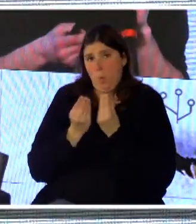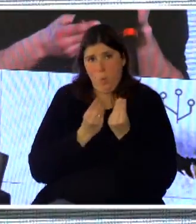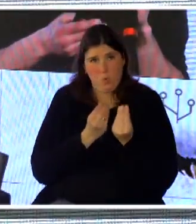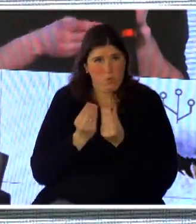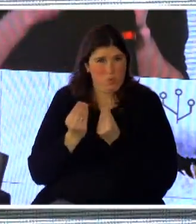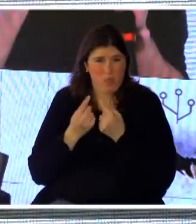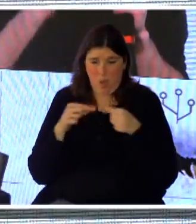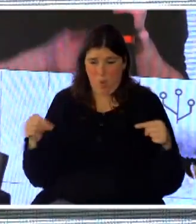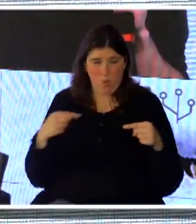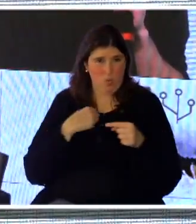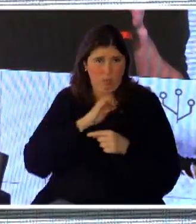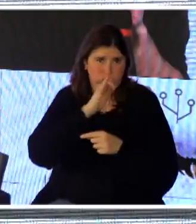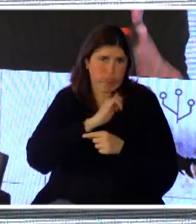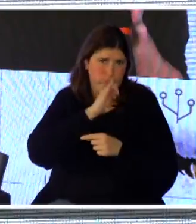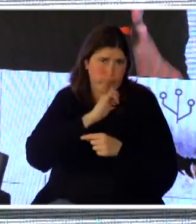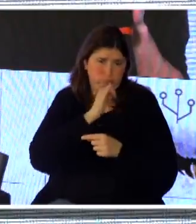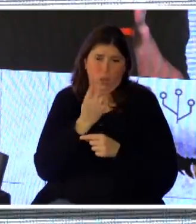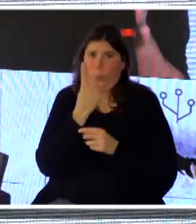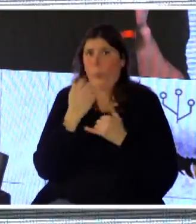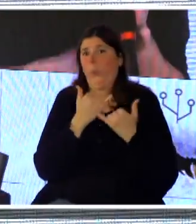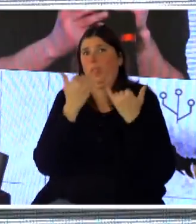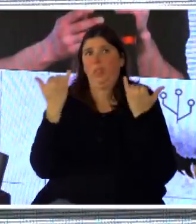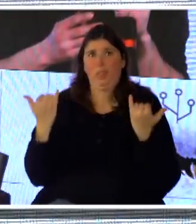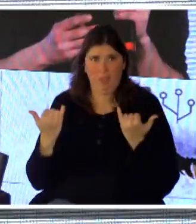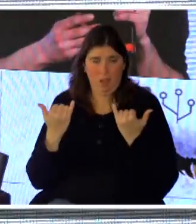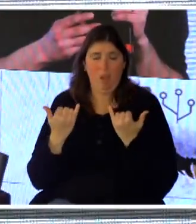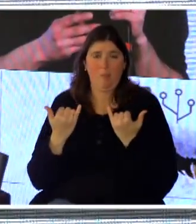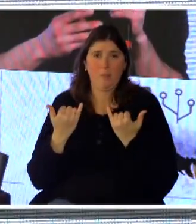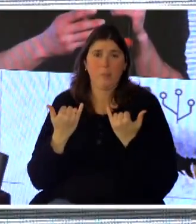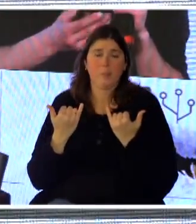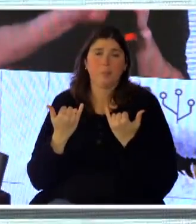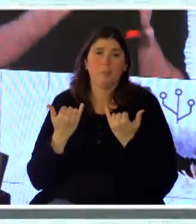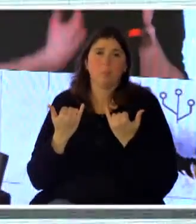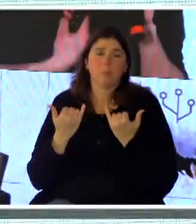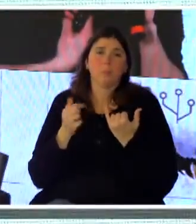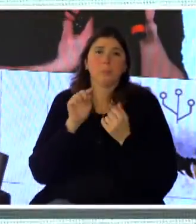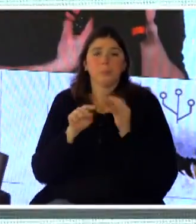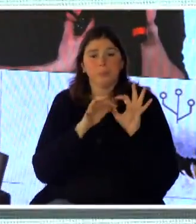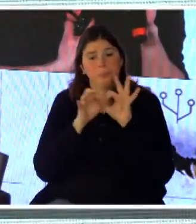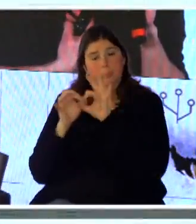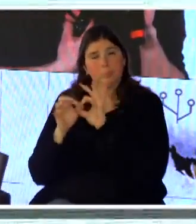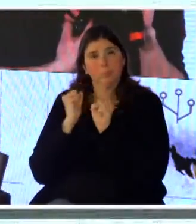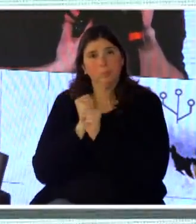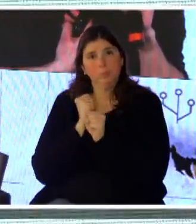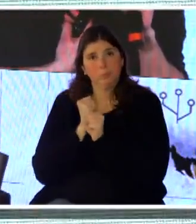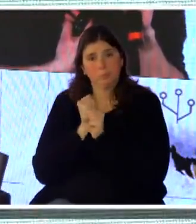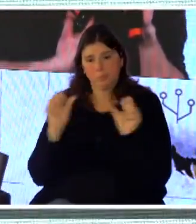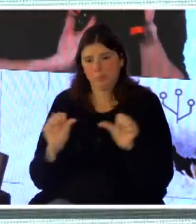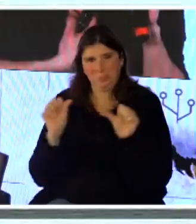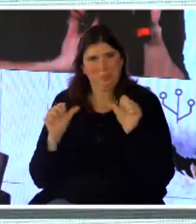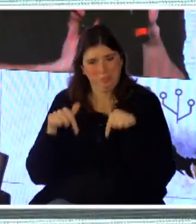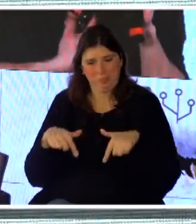alrededor, muchas más de las que nos puede parecer incluso a simple vista, se relacionan con el trabajo que hacemos aquí en la Intendencia